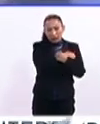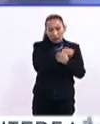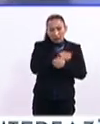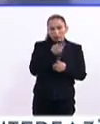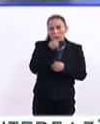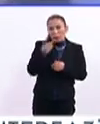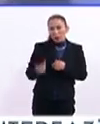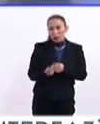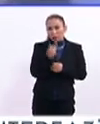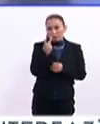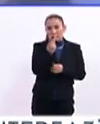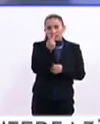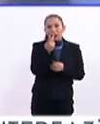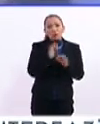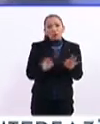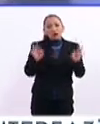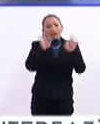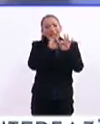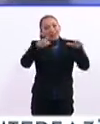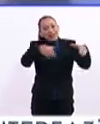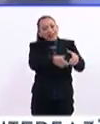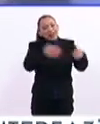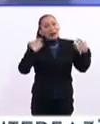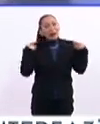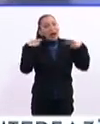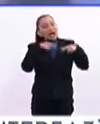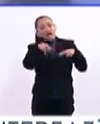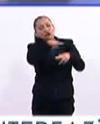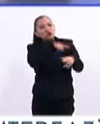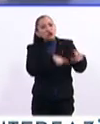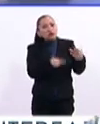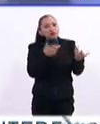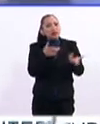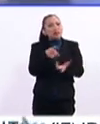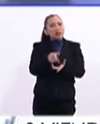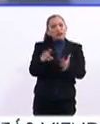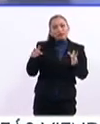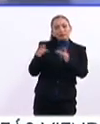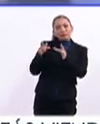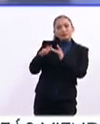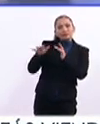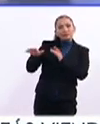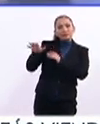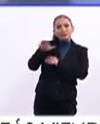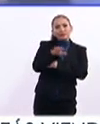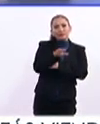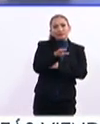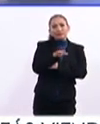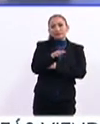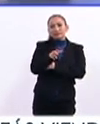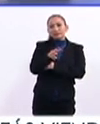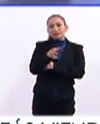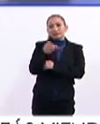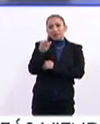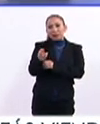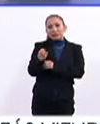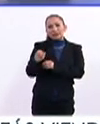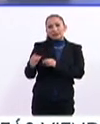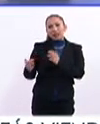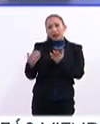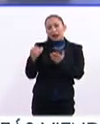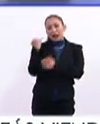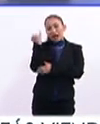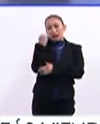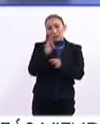la importancia del magisterio y la comunicación del magisterio precisamente con este nivel